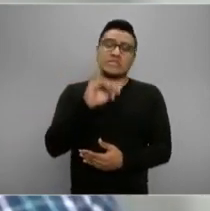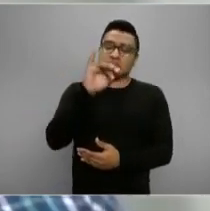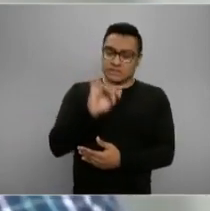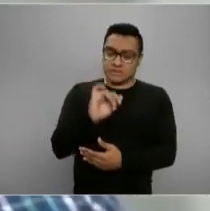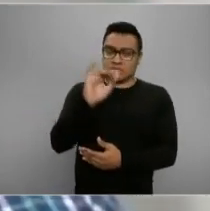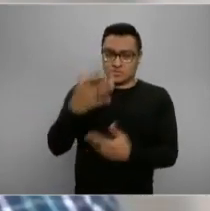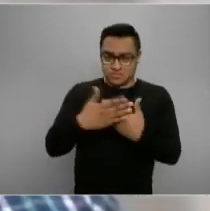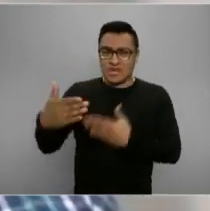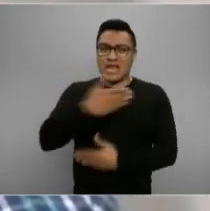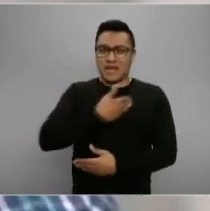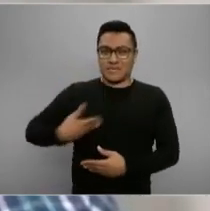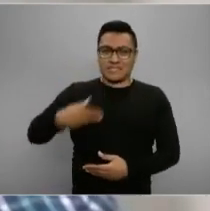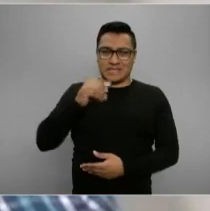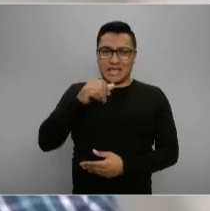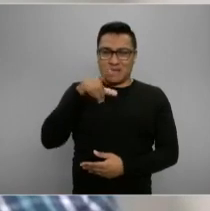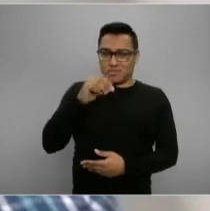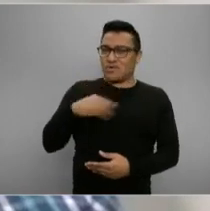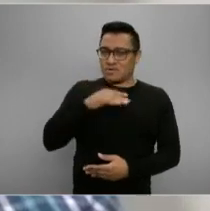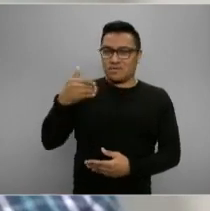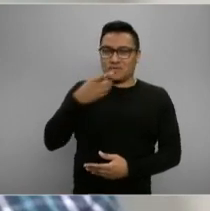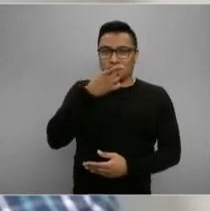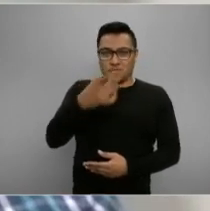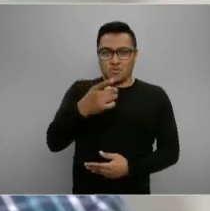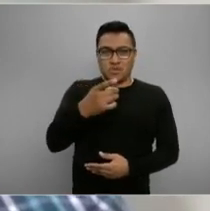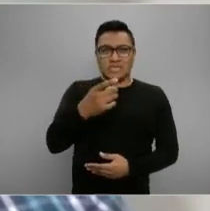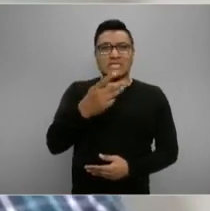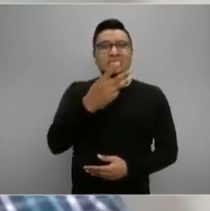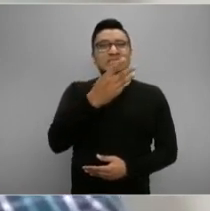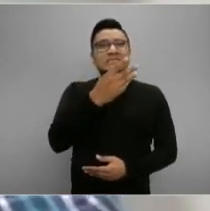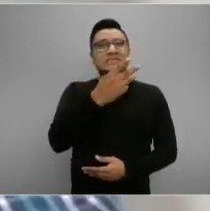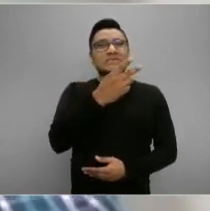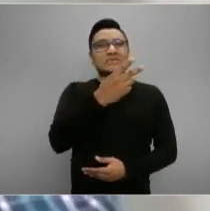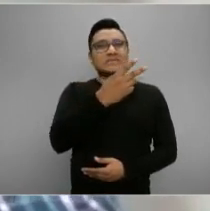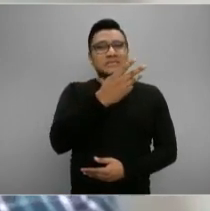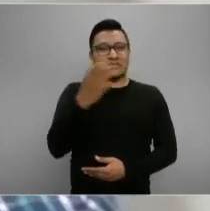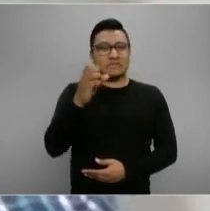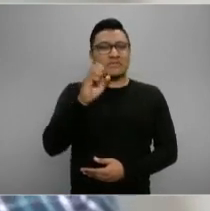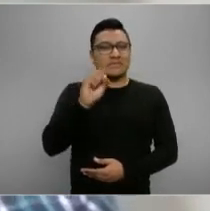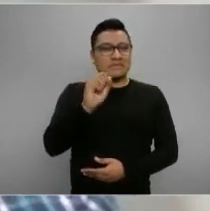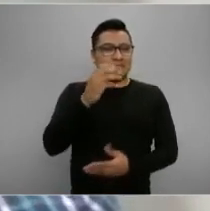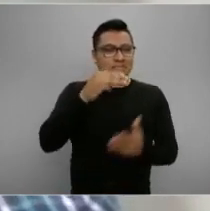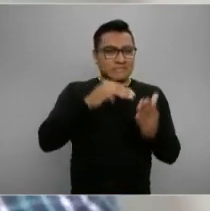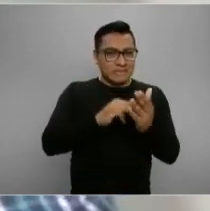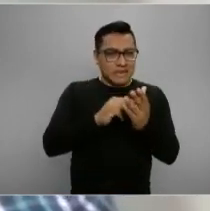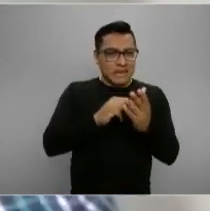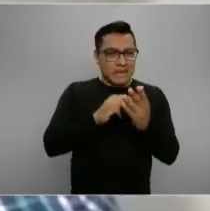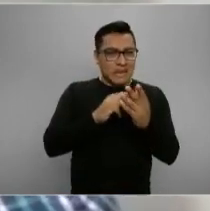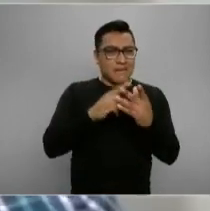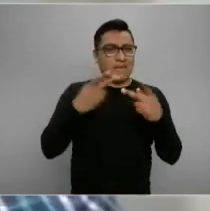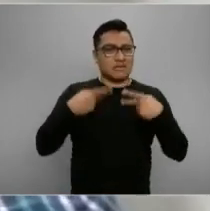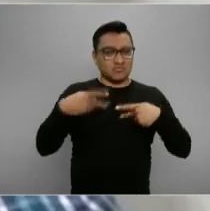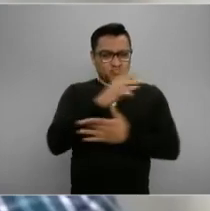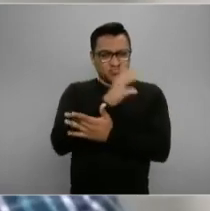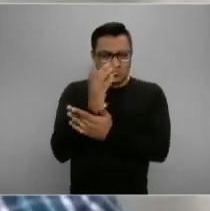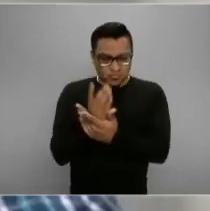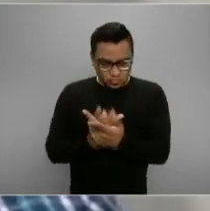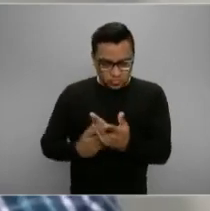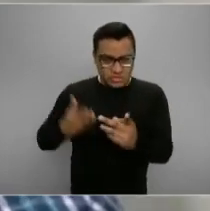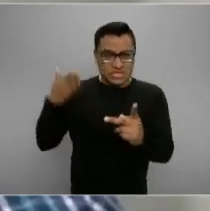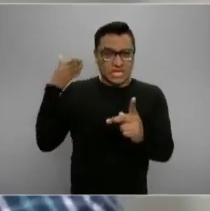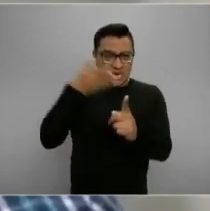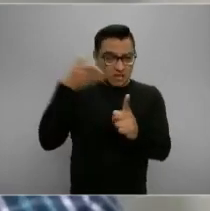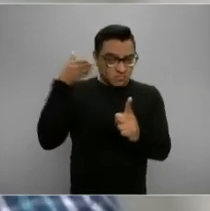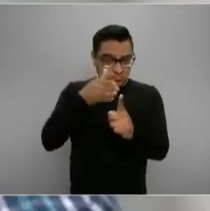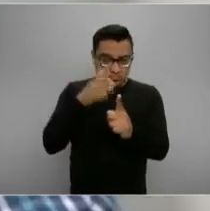mencionó el presidente de la República. Sí. 340 mil empleos entre directos e indirectos. Y, por otro lado,